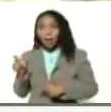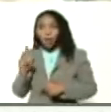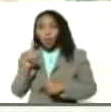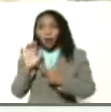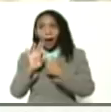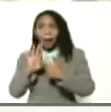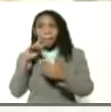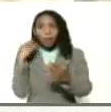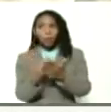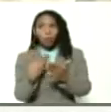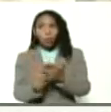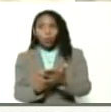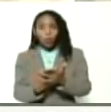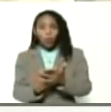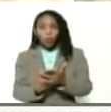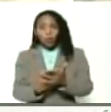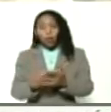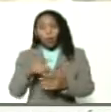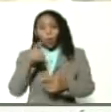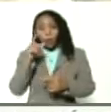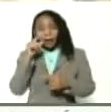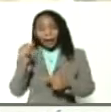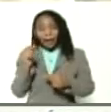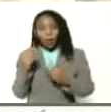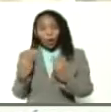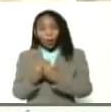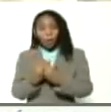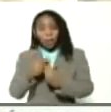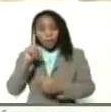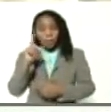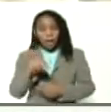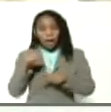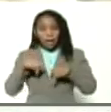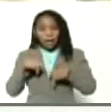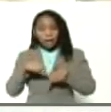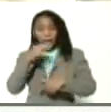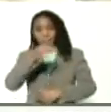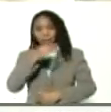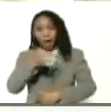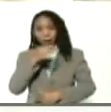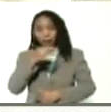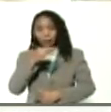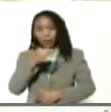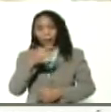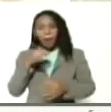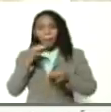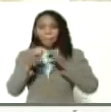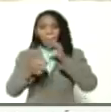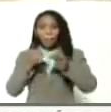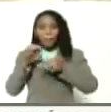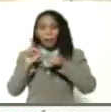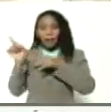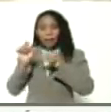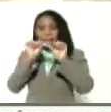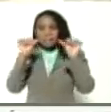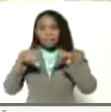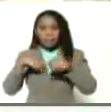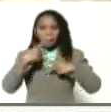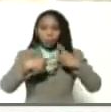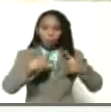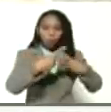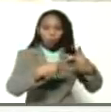un ejemplar de raza peligrís que nos acompaña también en esta tarde para explicar este sistema productivo.